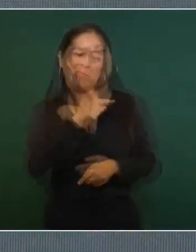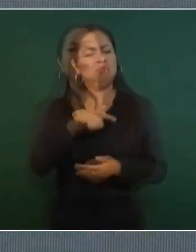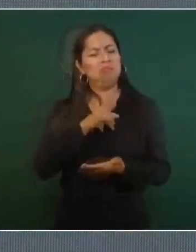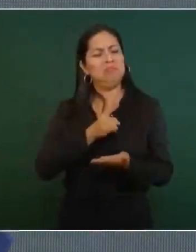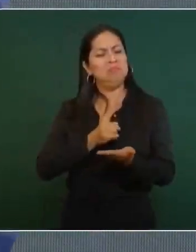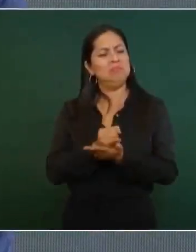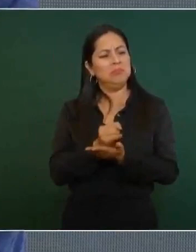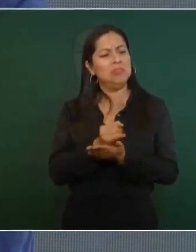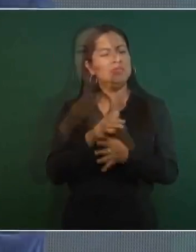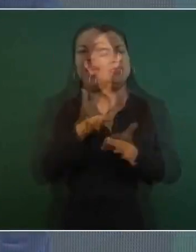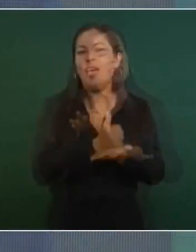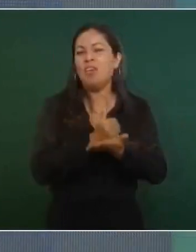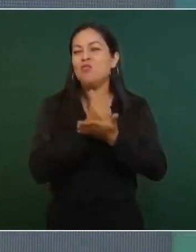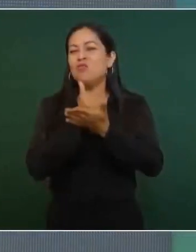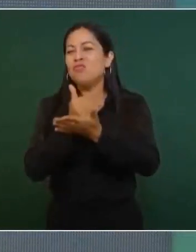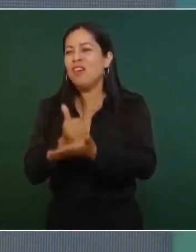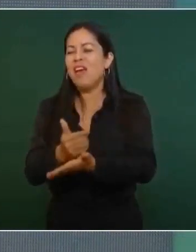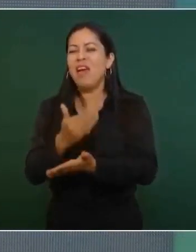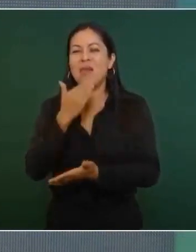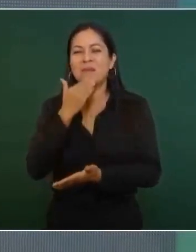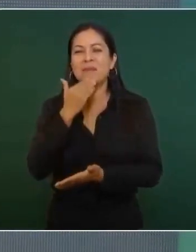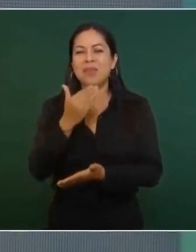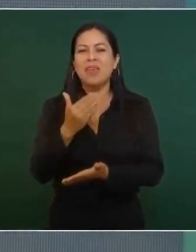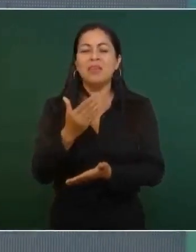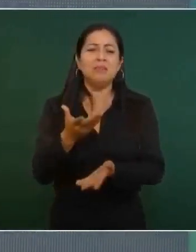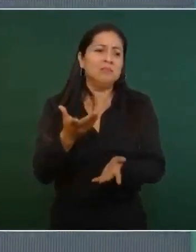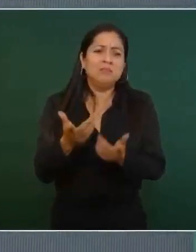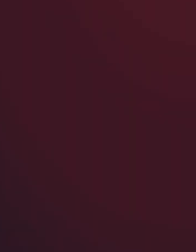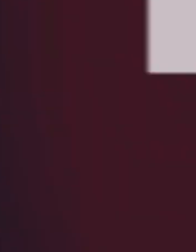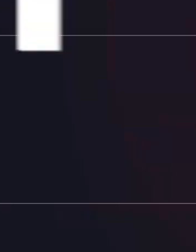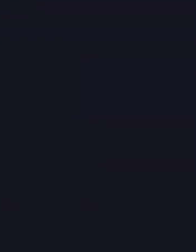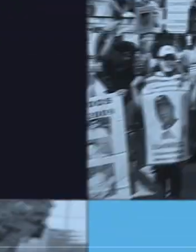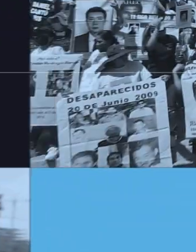cambiar, pues adelante.